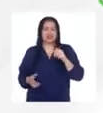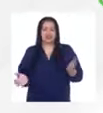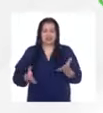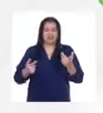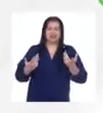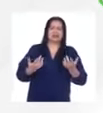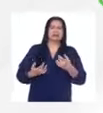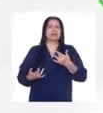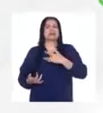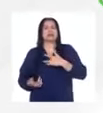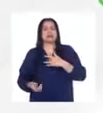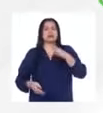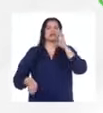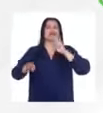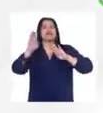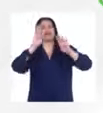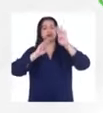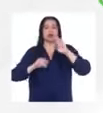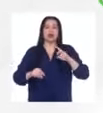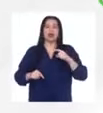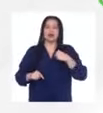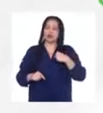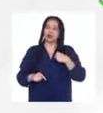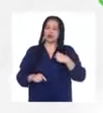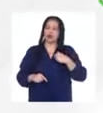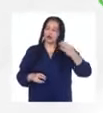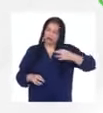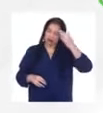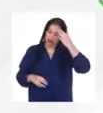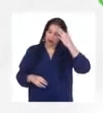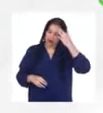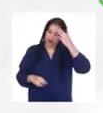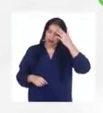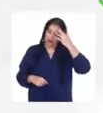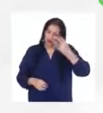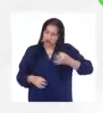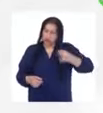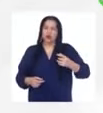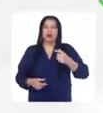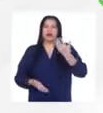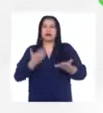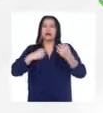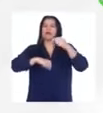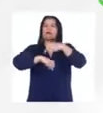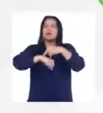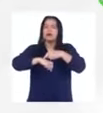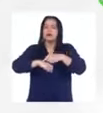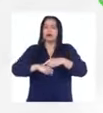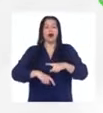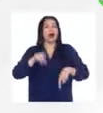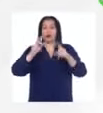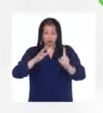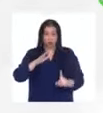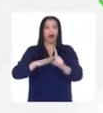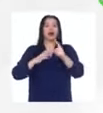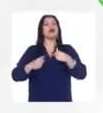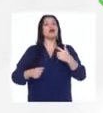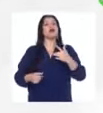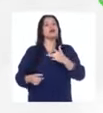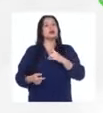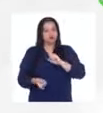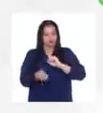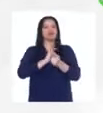frustrado estoy seguro que en algún momento algo va a pasar y me voy a sentir mejor